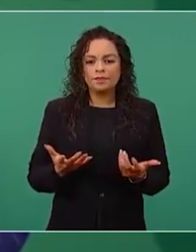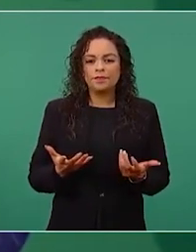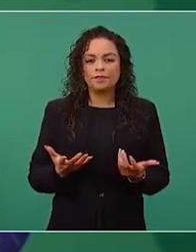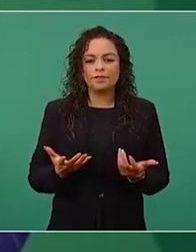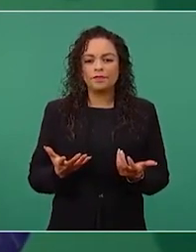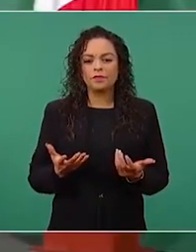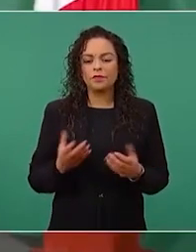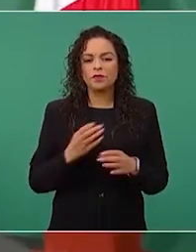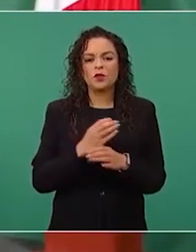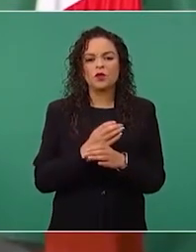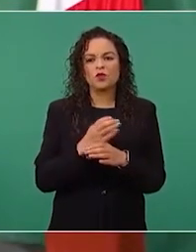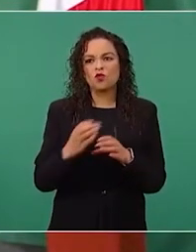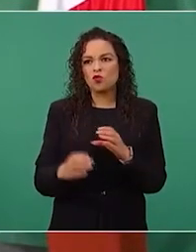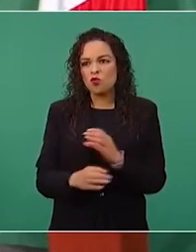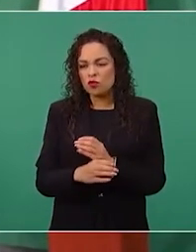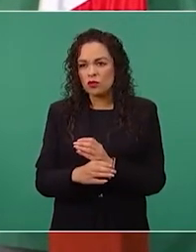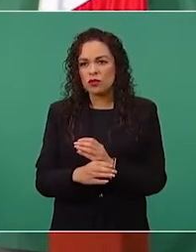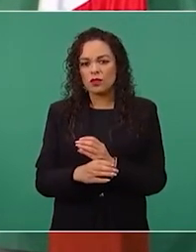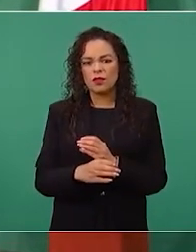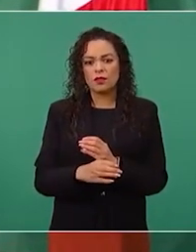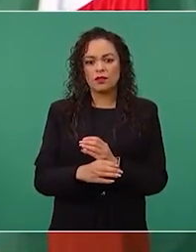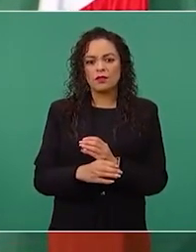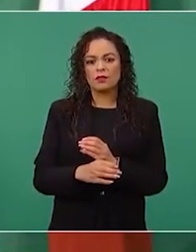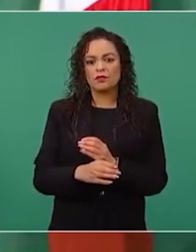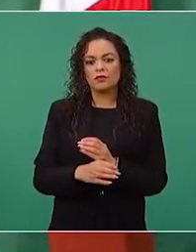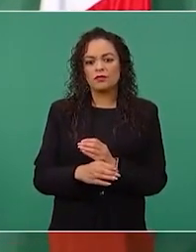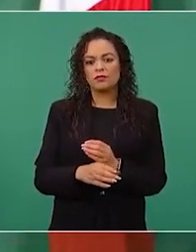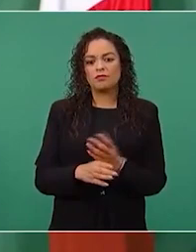instrumentos, artefactos